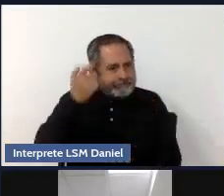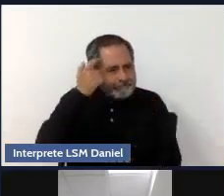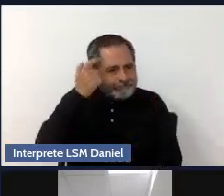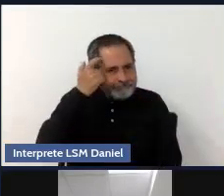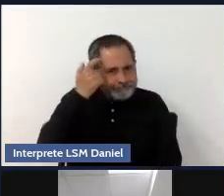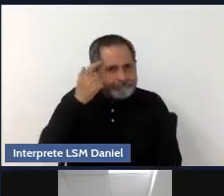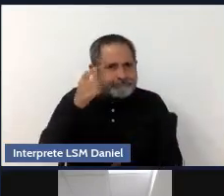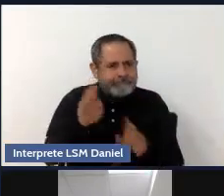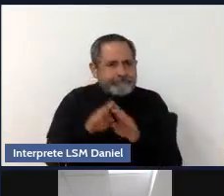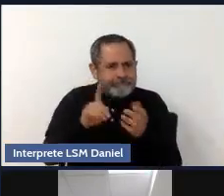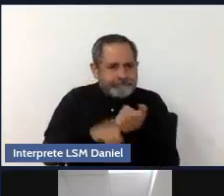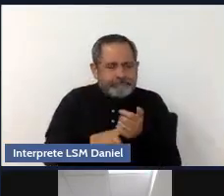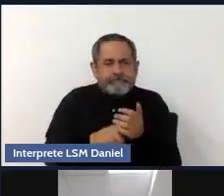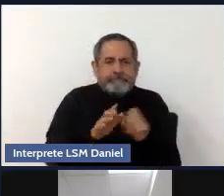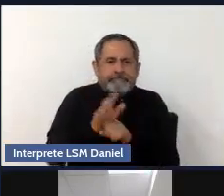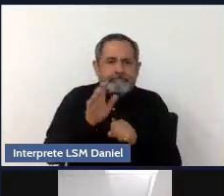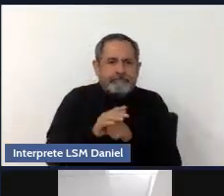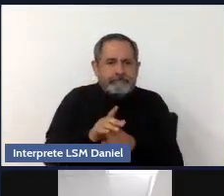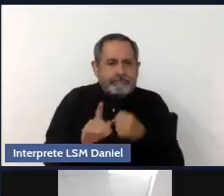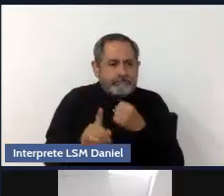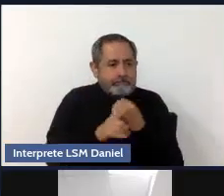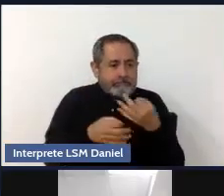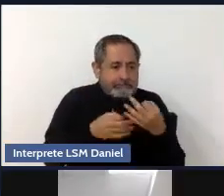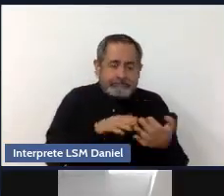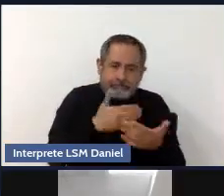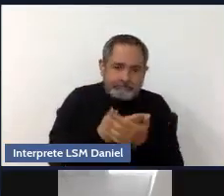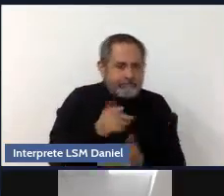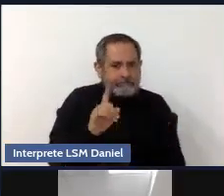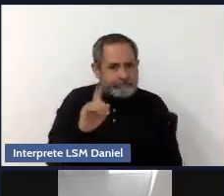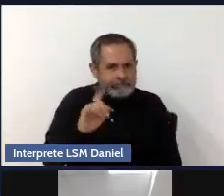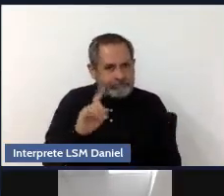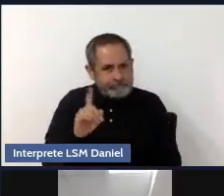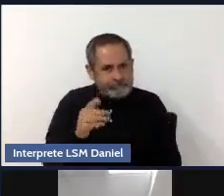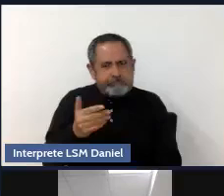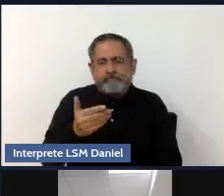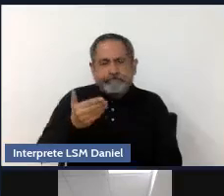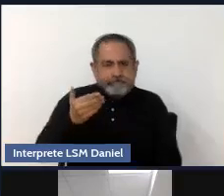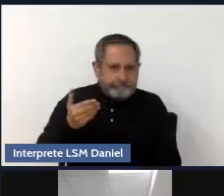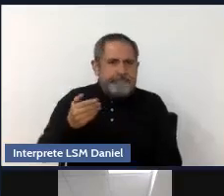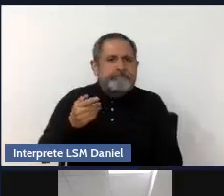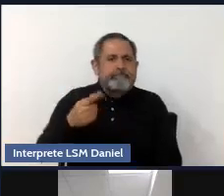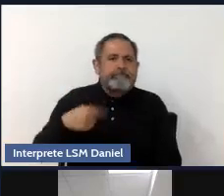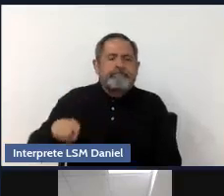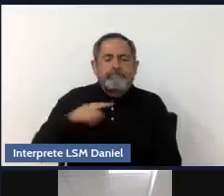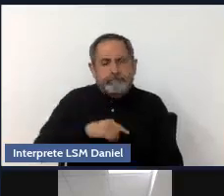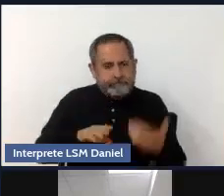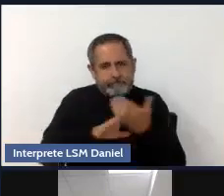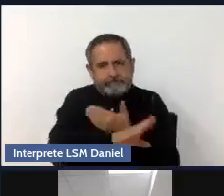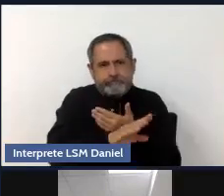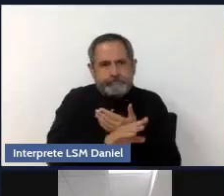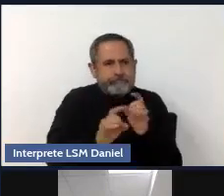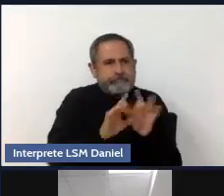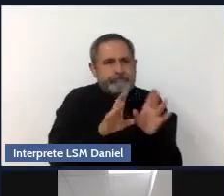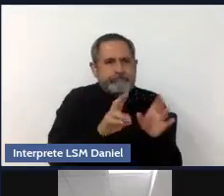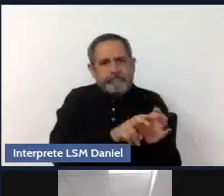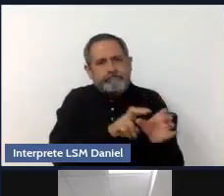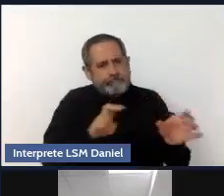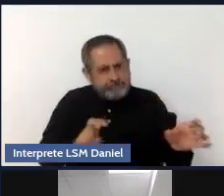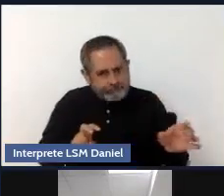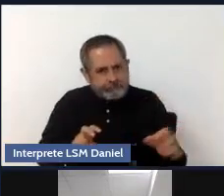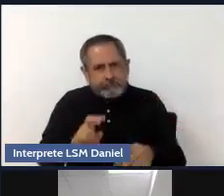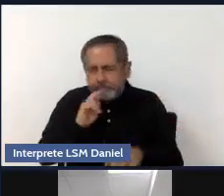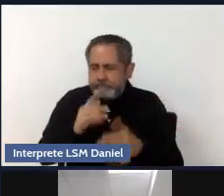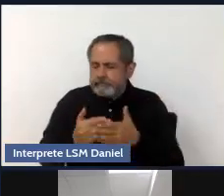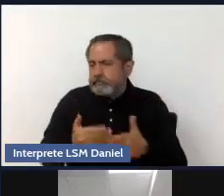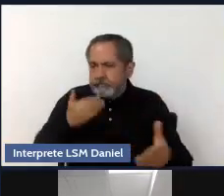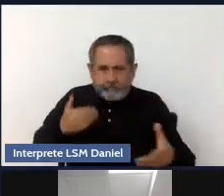ya el problema está un poco avanzado, ¿no? Que puede ser más difícil regresar o salir de esa